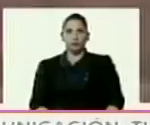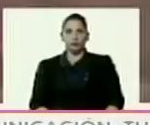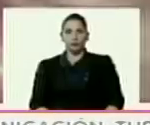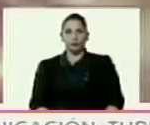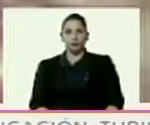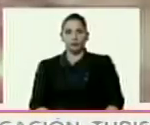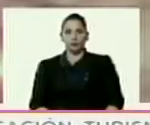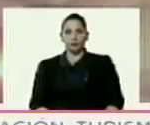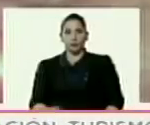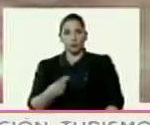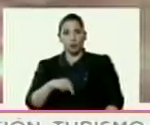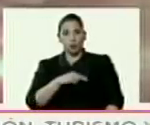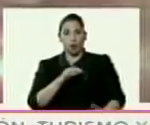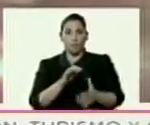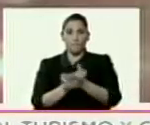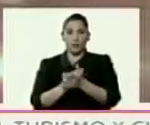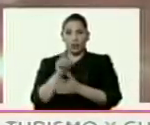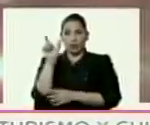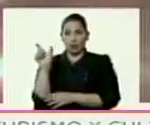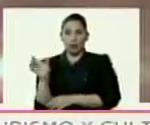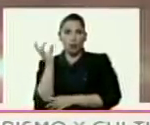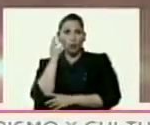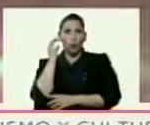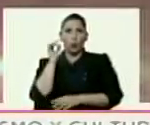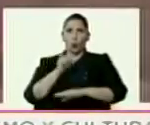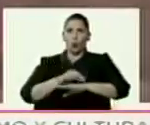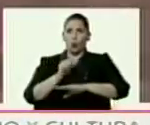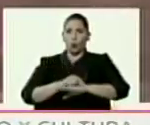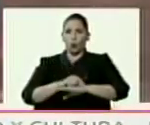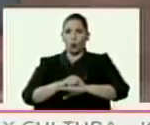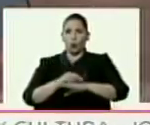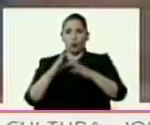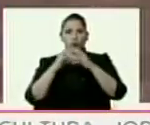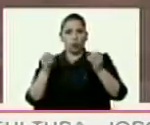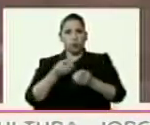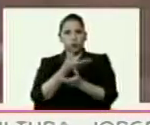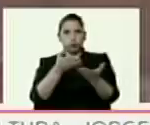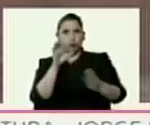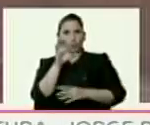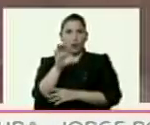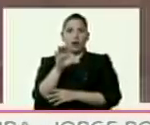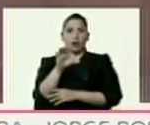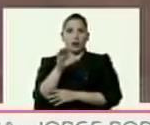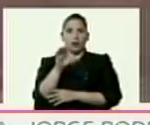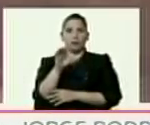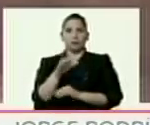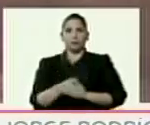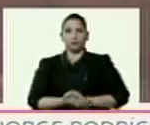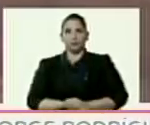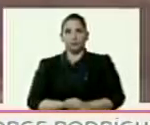Así es Robert, nuestra compañera María Jiménez tiene detalles de último minuto para todo el país en el Palacio Simón Bolívar. Adelante.